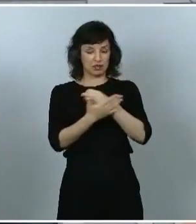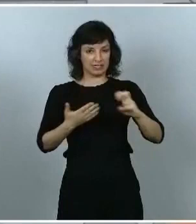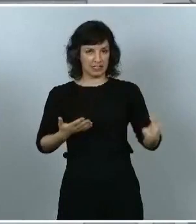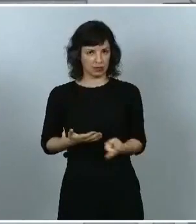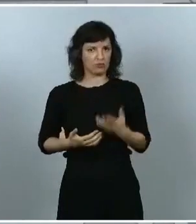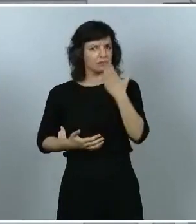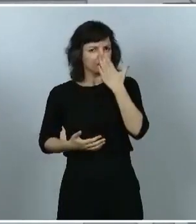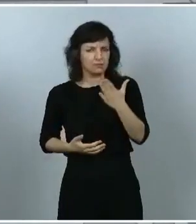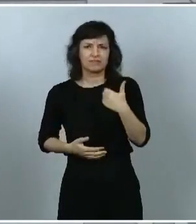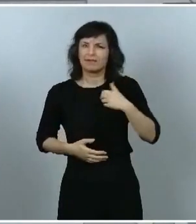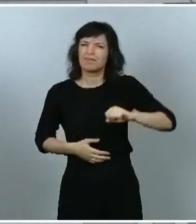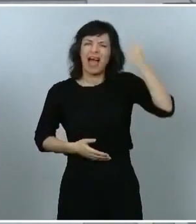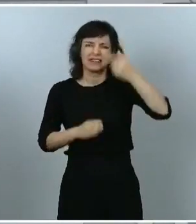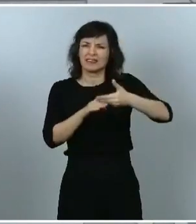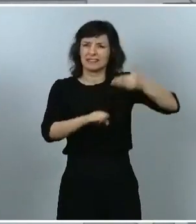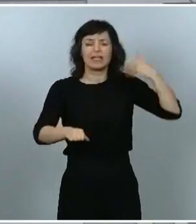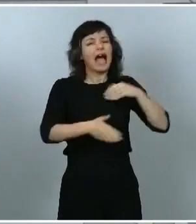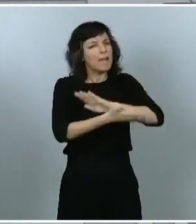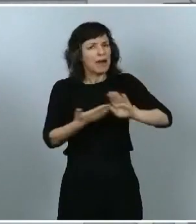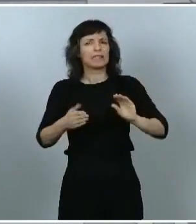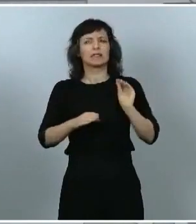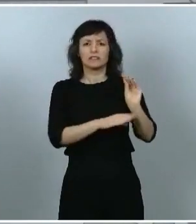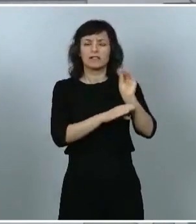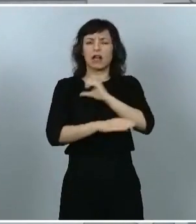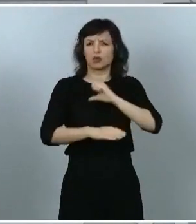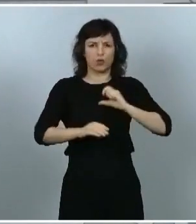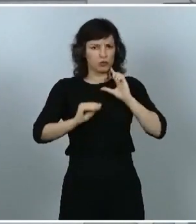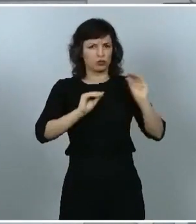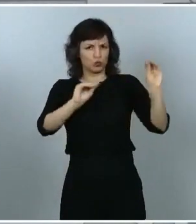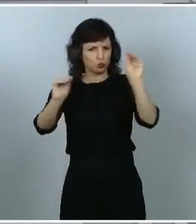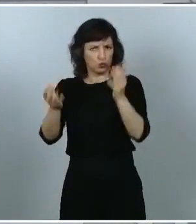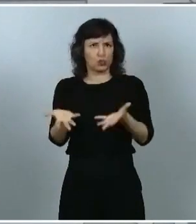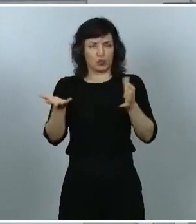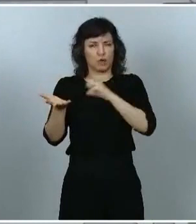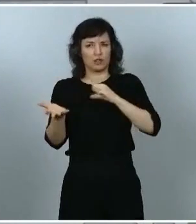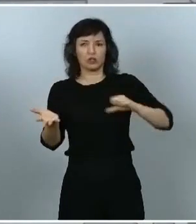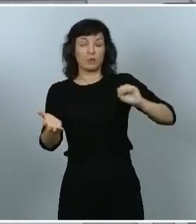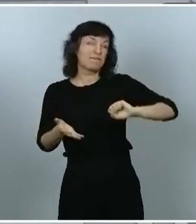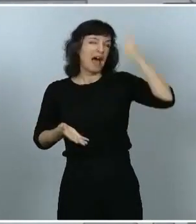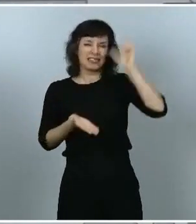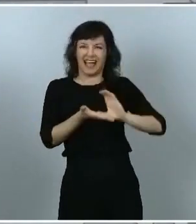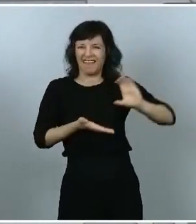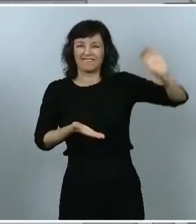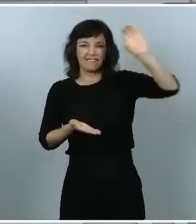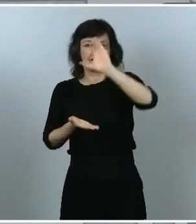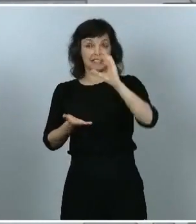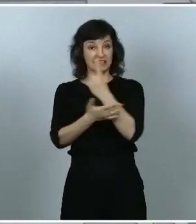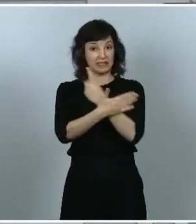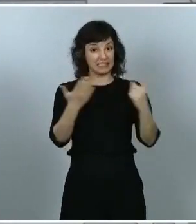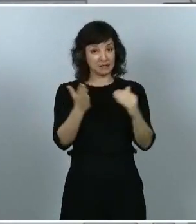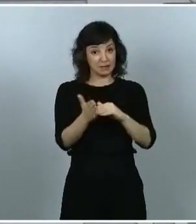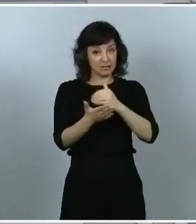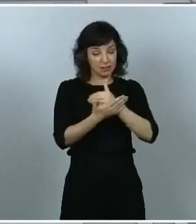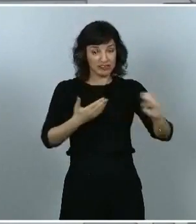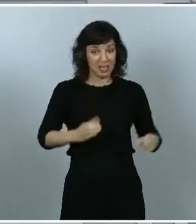aparte del sistema de financiación autonómica puesta a disposición de las comunidades autónomas, de esos 16.000 millones de euros, se destinarán